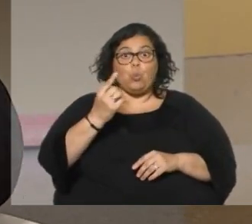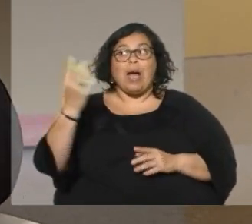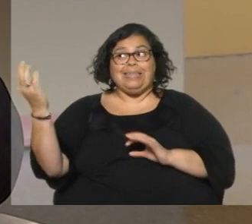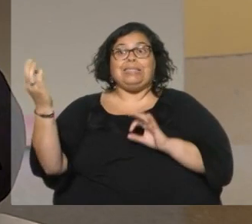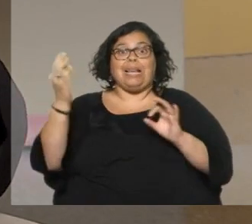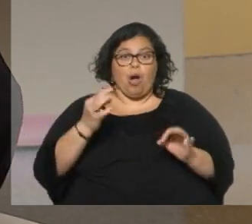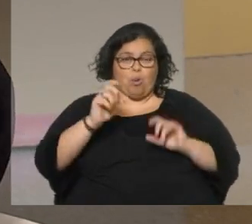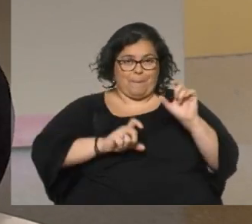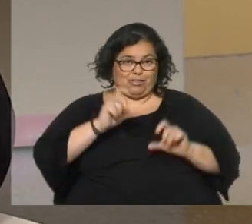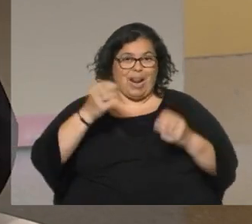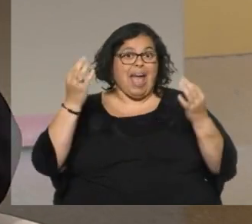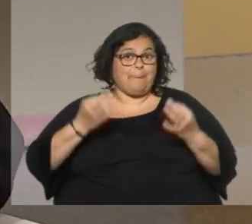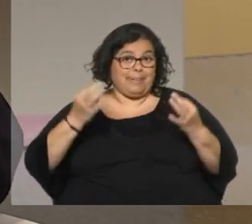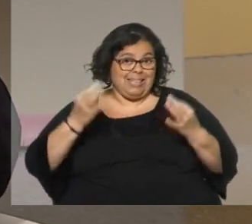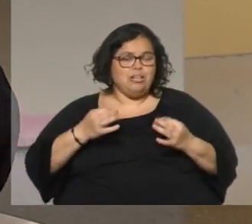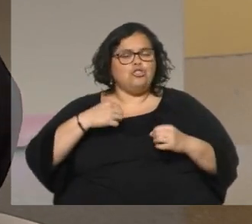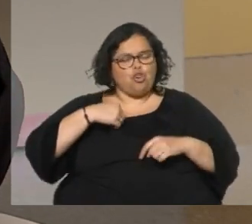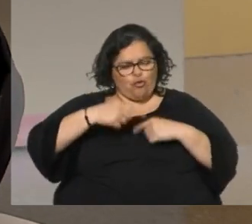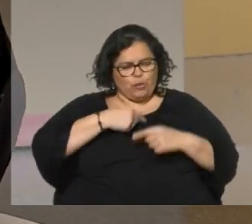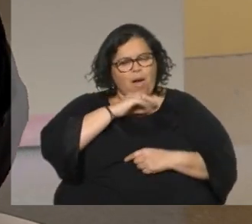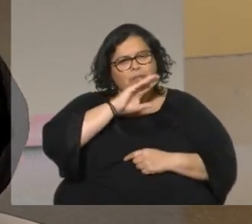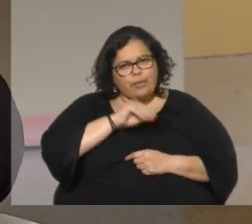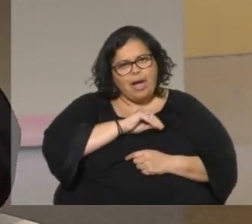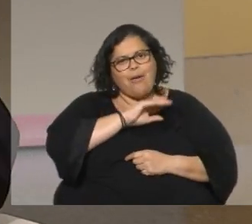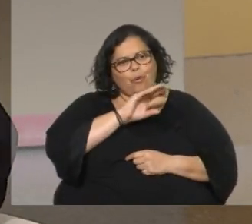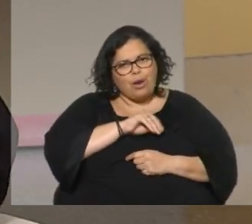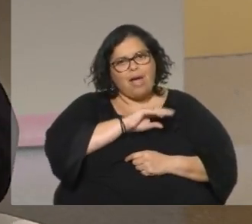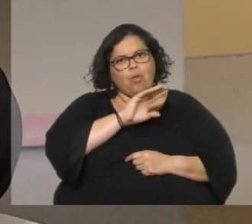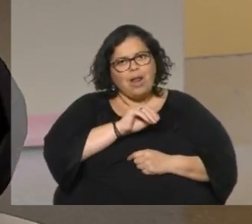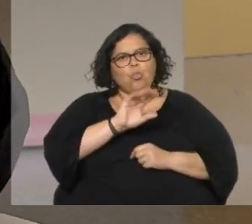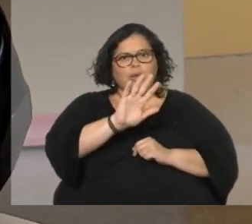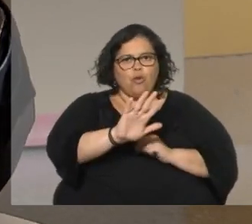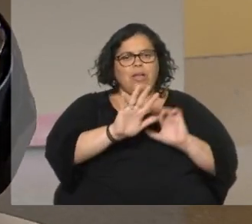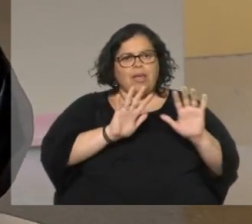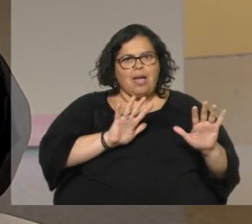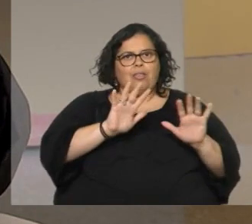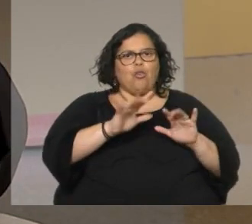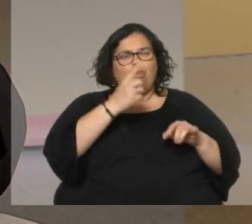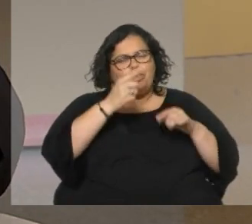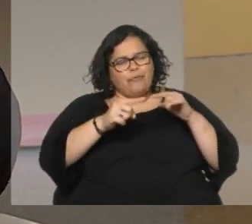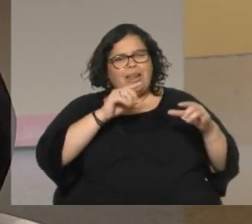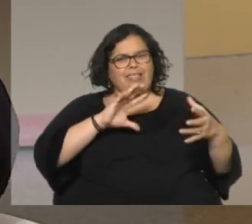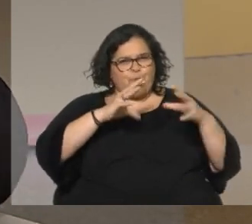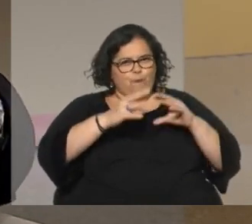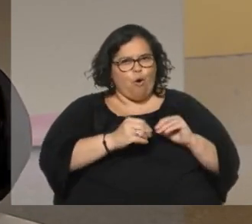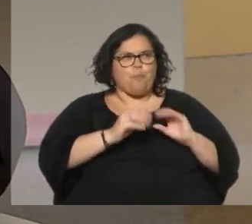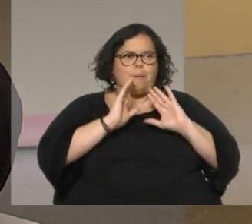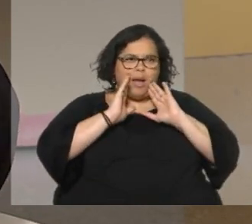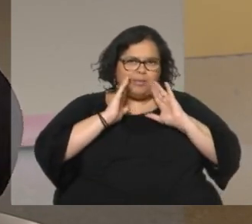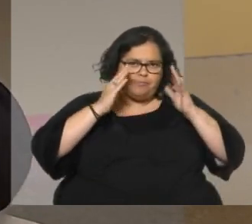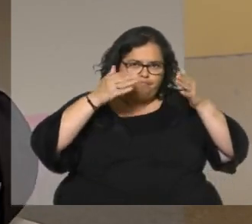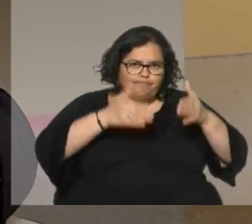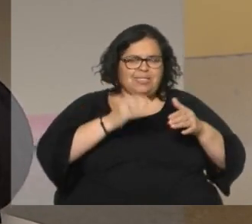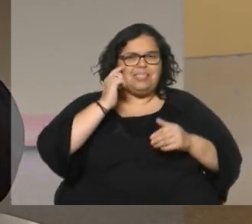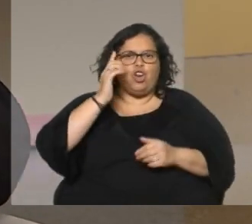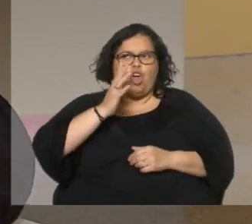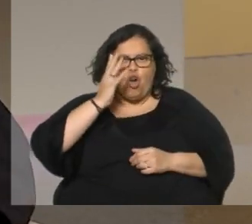especializada si bien yo seguía hablando con él ya lo fueron conteniendo con otras herramientas de punto de vista científico de punto de vista